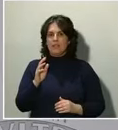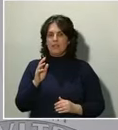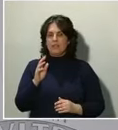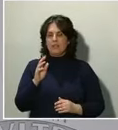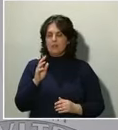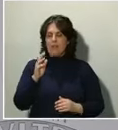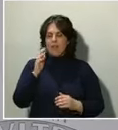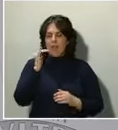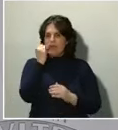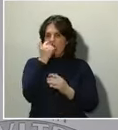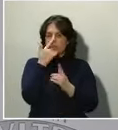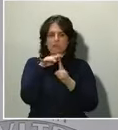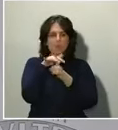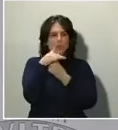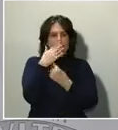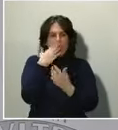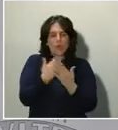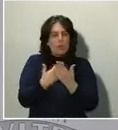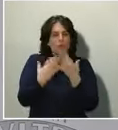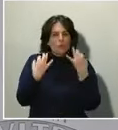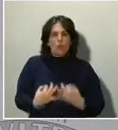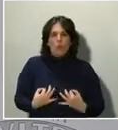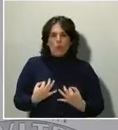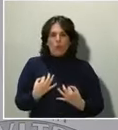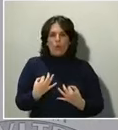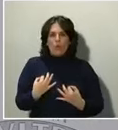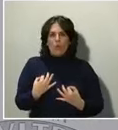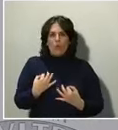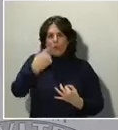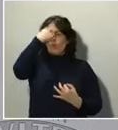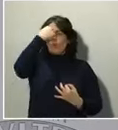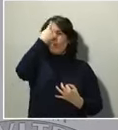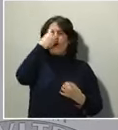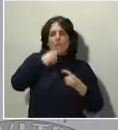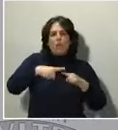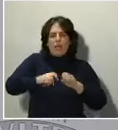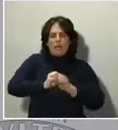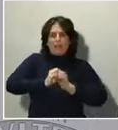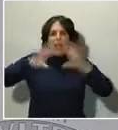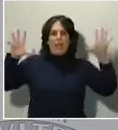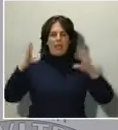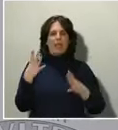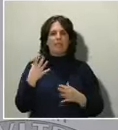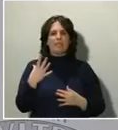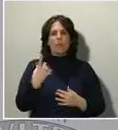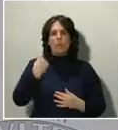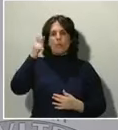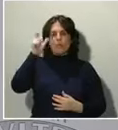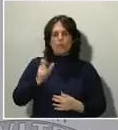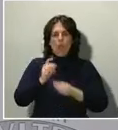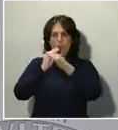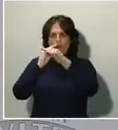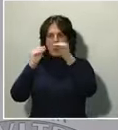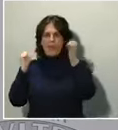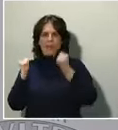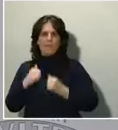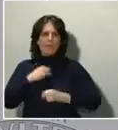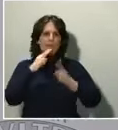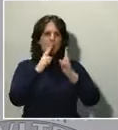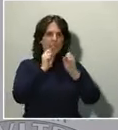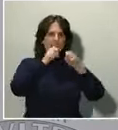es que nadie se va a quedar atrás. Nadie va a quedar sin respuesta como consecuencia de esta crisis